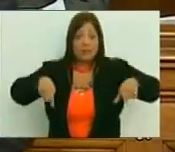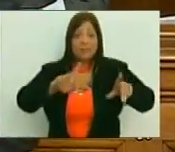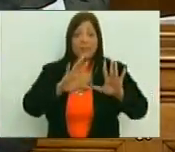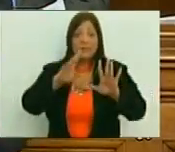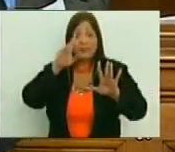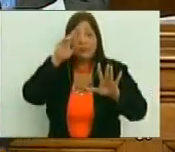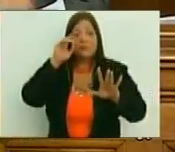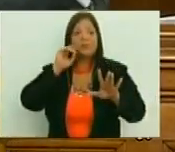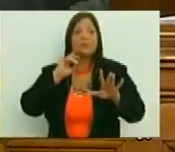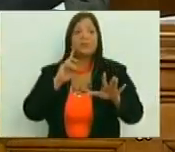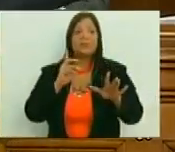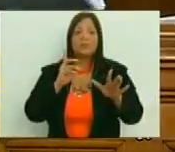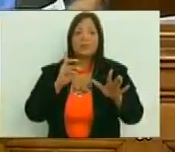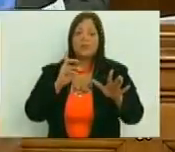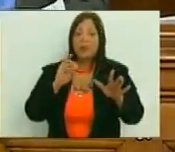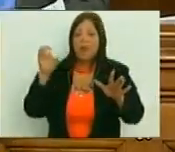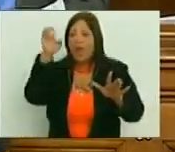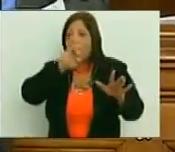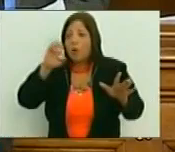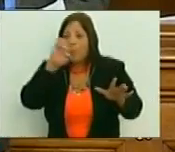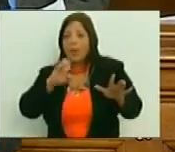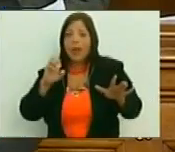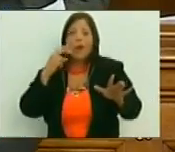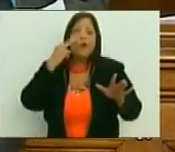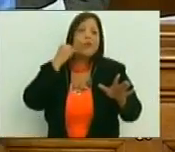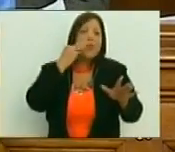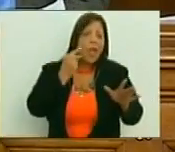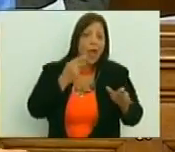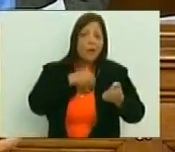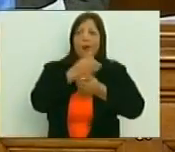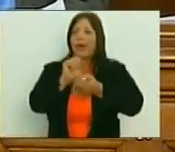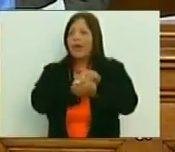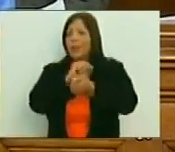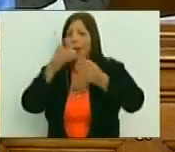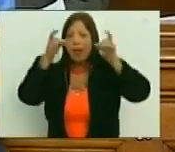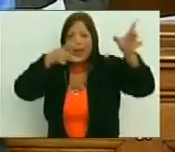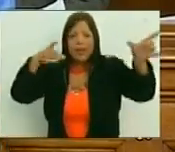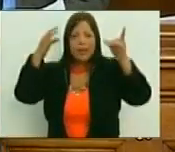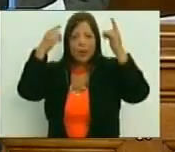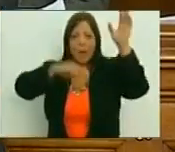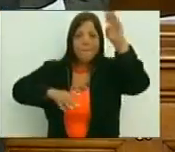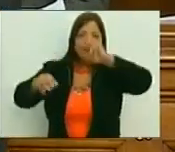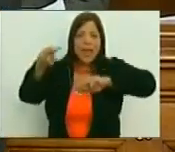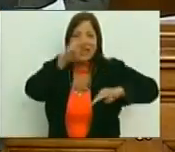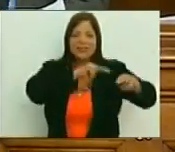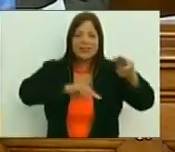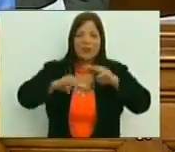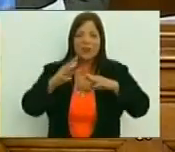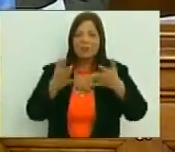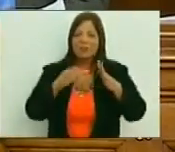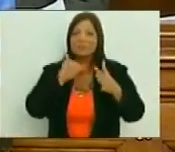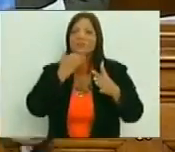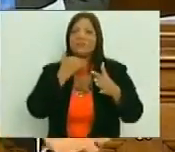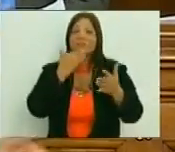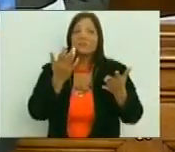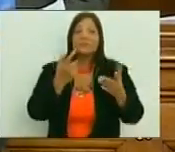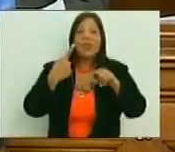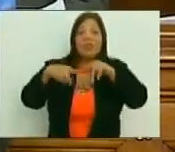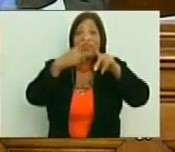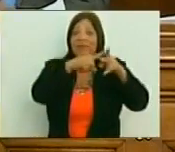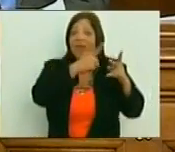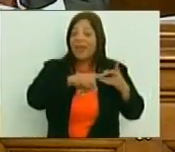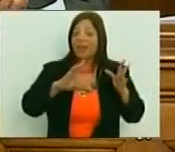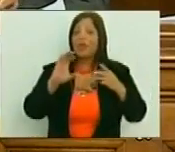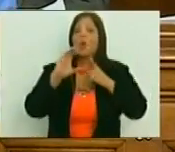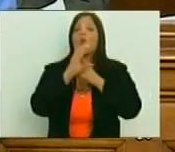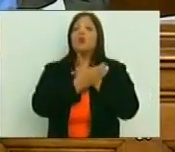de esos europeos, de esos negros esclavos y de los indios. Somos unos meriindios, por eso esa diversidad cultural